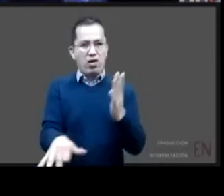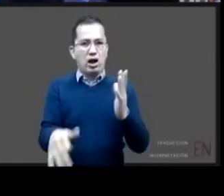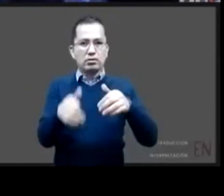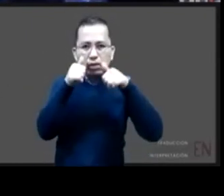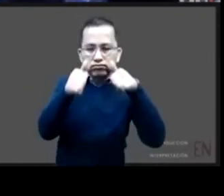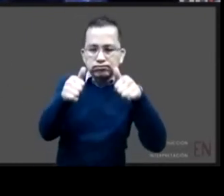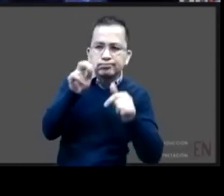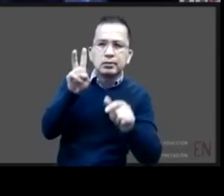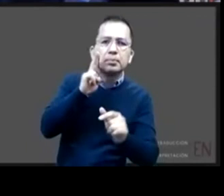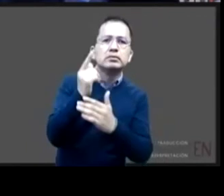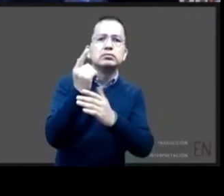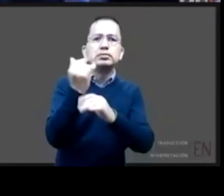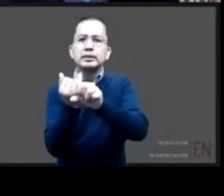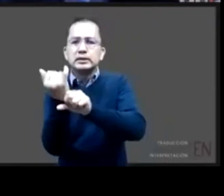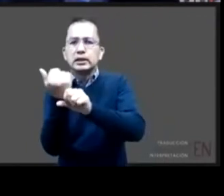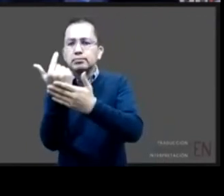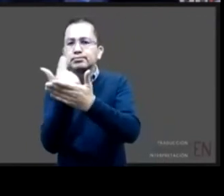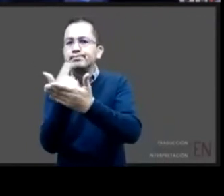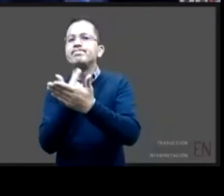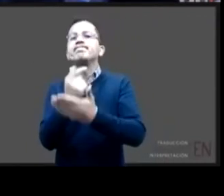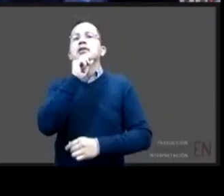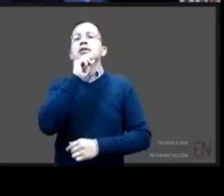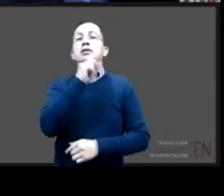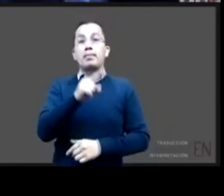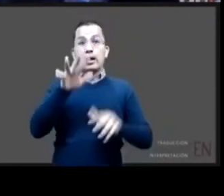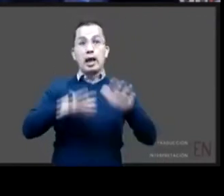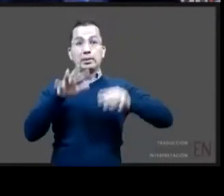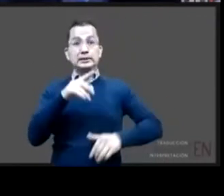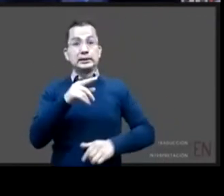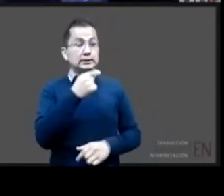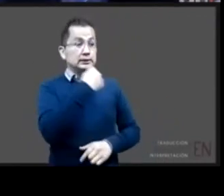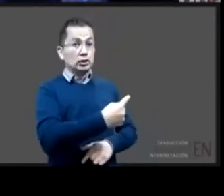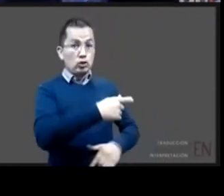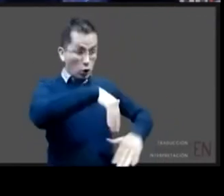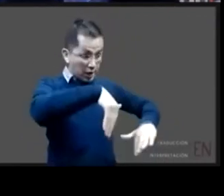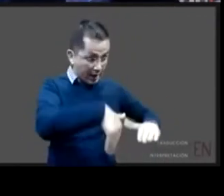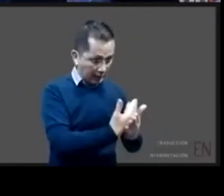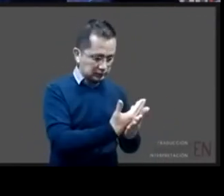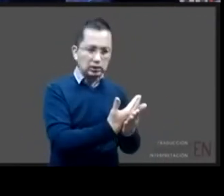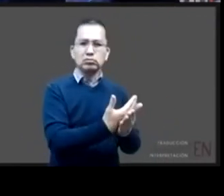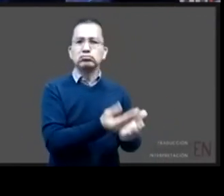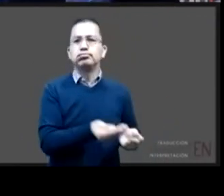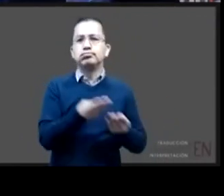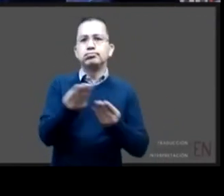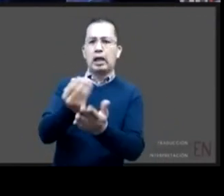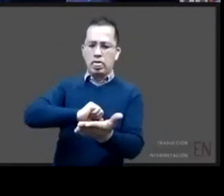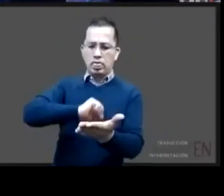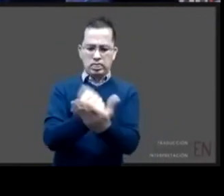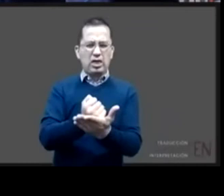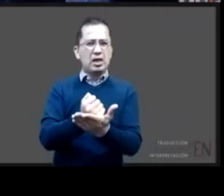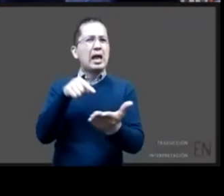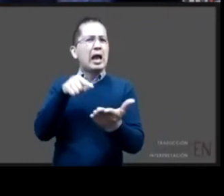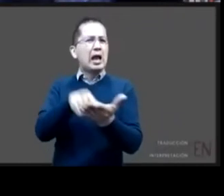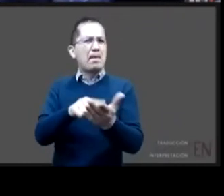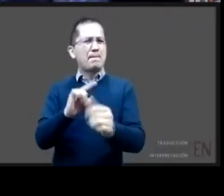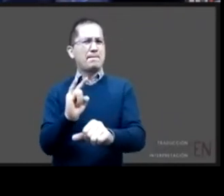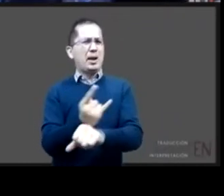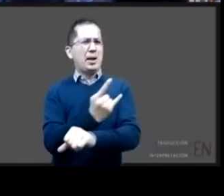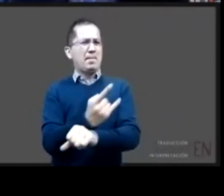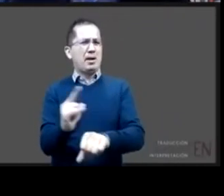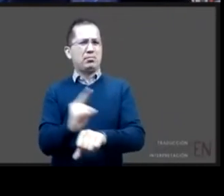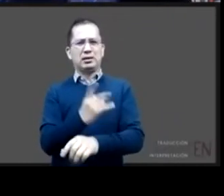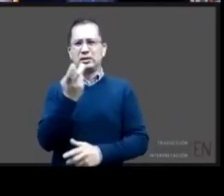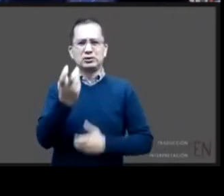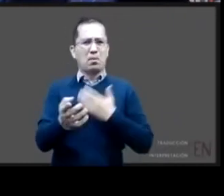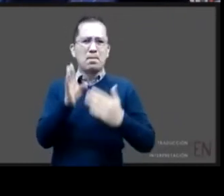procedimientos irregulares en registros de nacimiento que vinieron a manchar un poco la figura de la adopción porque propiamente no fueron